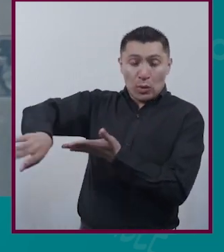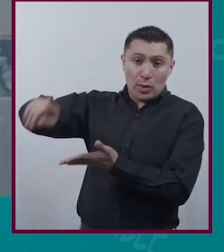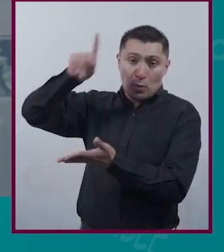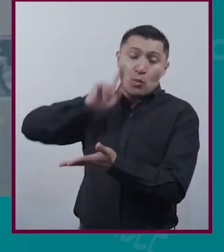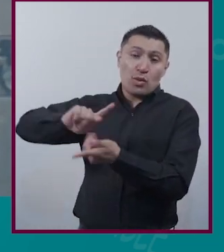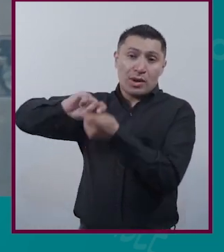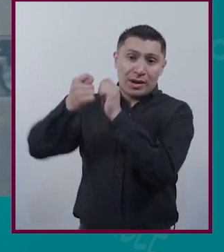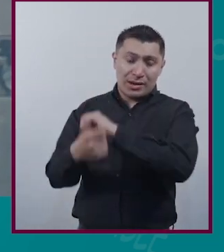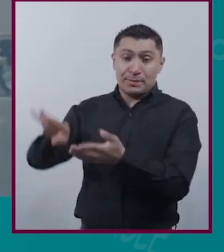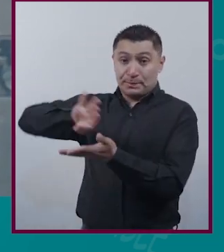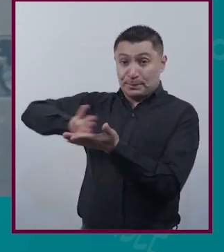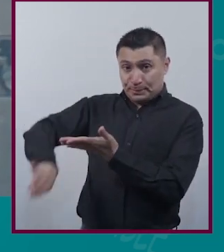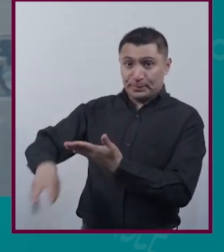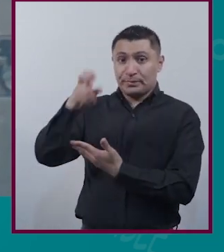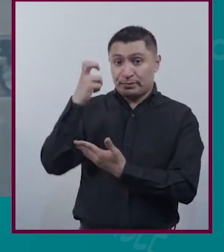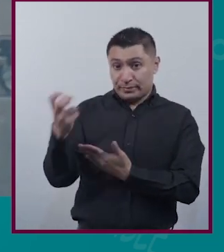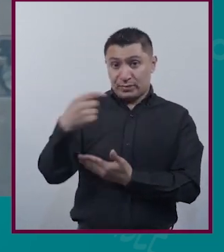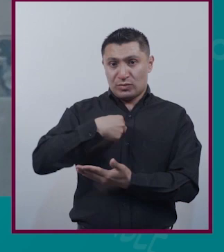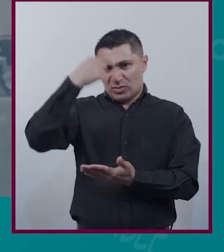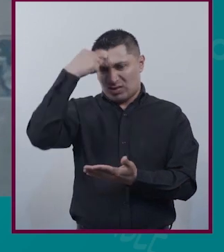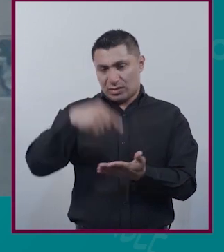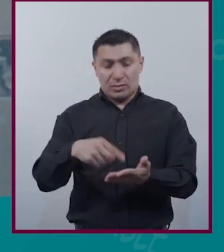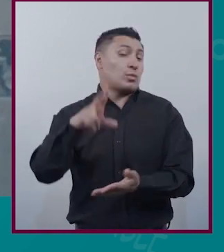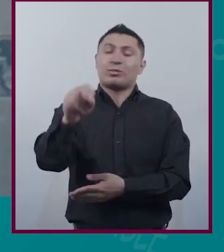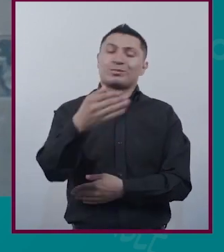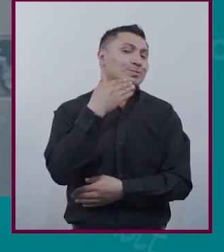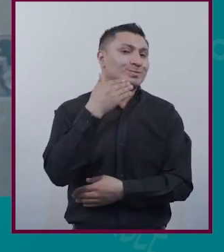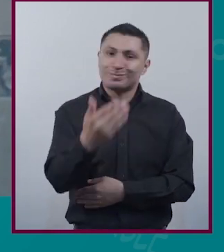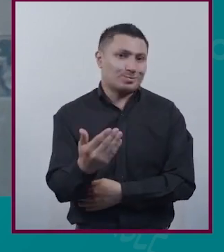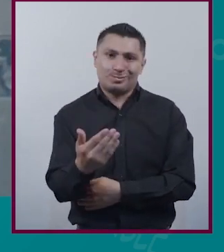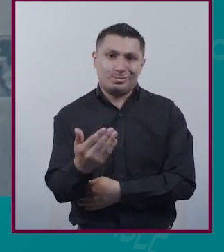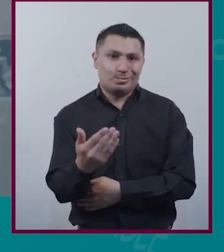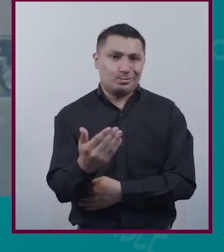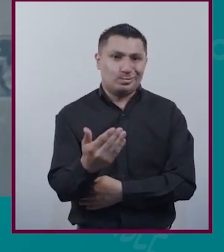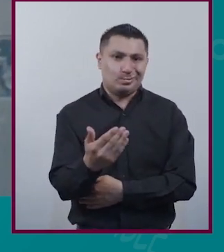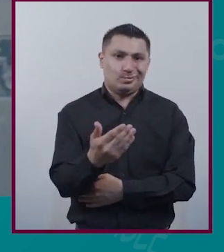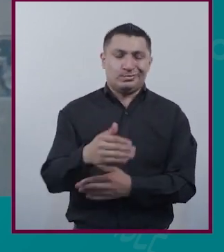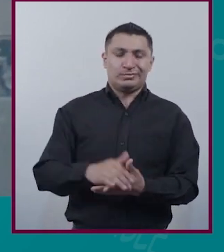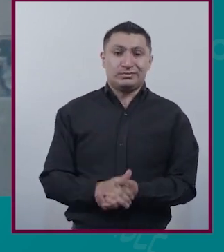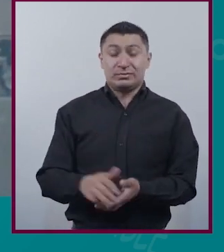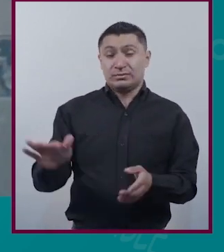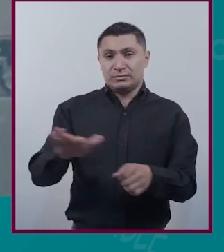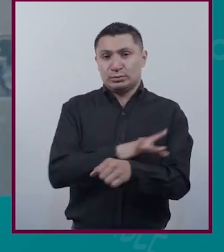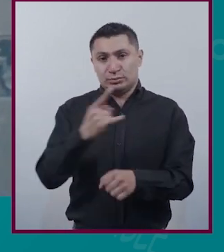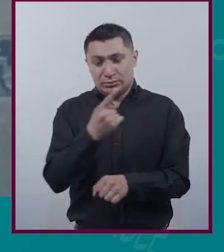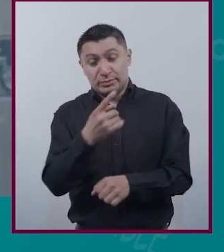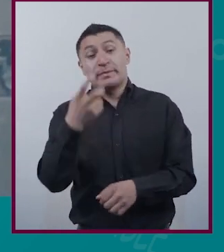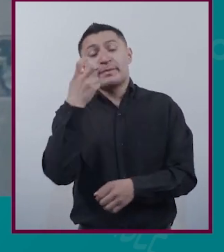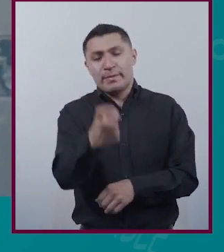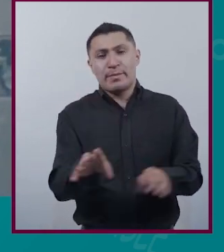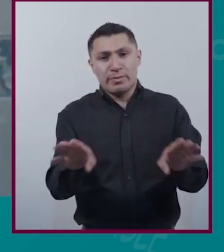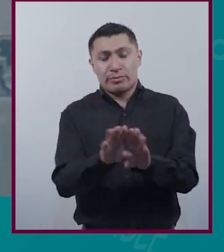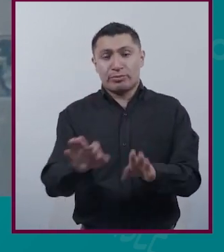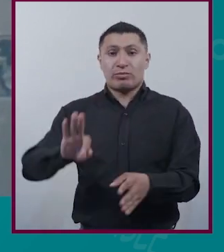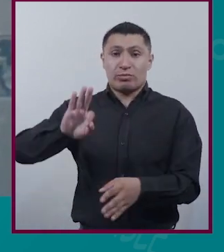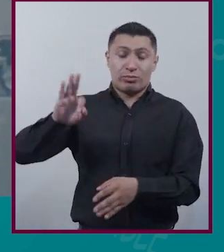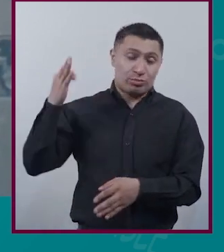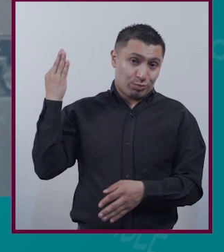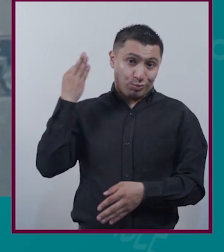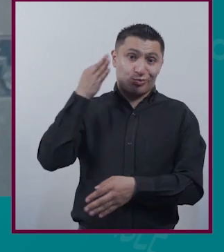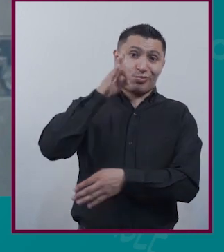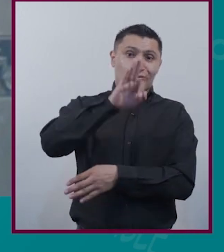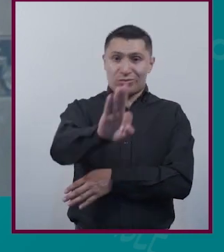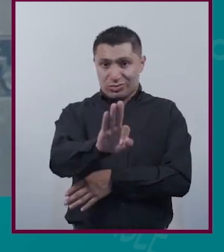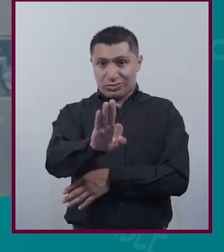En lo personal Me parece Que no tiene sentido No tiene que haber Dentro del feminismo Porque sería Traicionar justamente